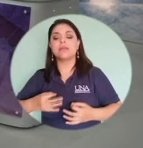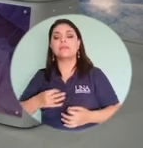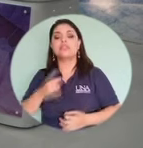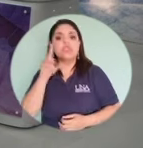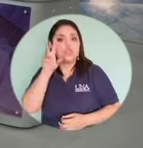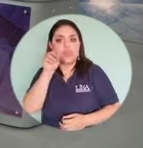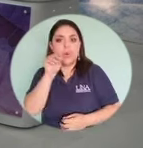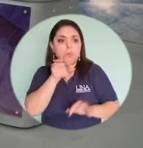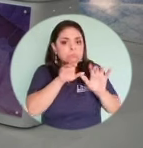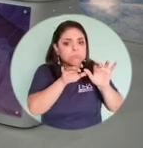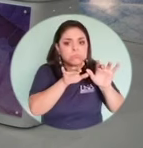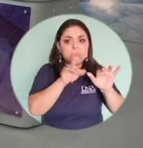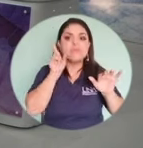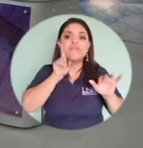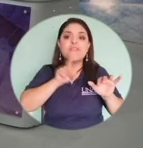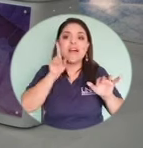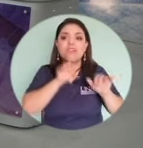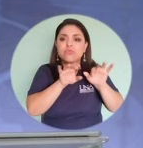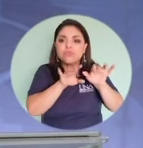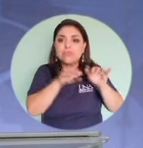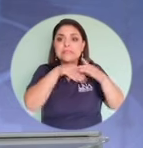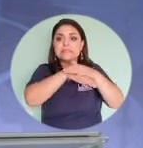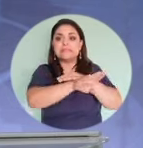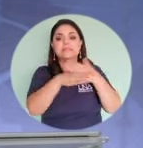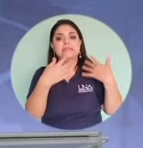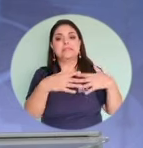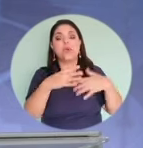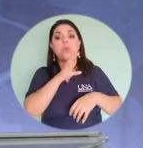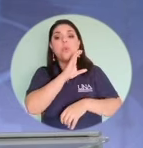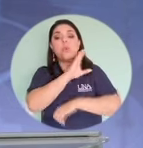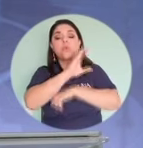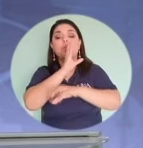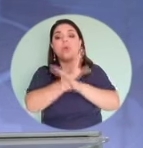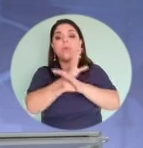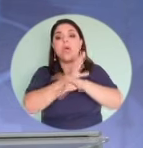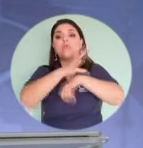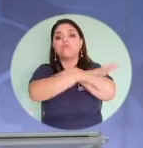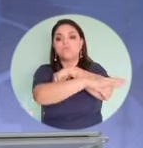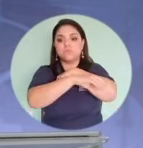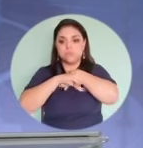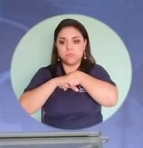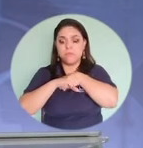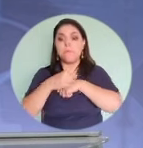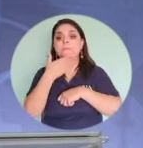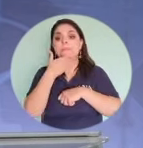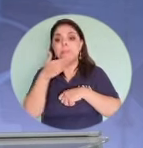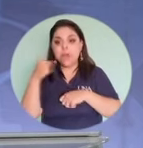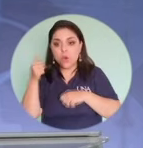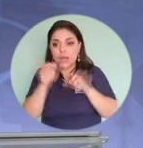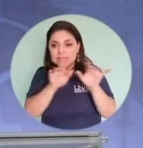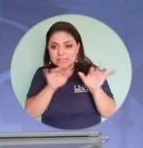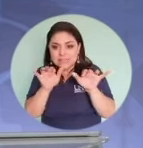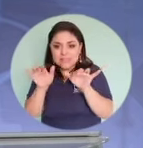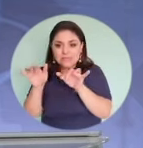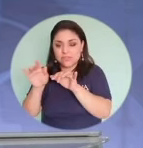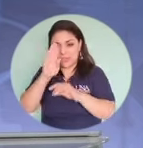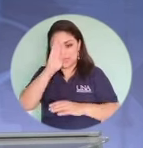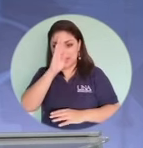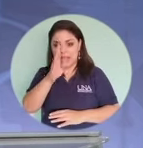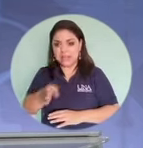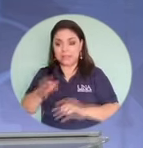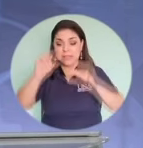de los sitios a los cuales nosotros ingresamos, principalmente si son sitios de entidades financieras. Si no escribirlo. Si no escribirlo directamente